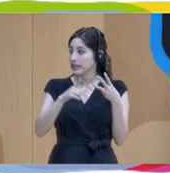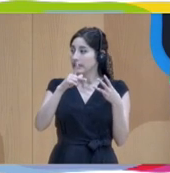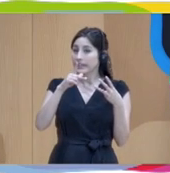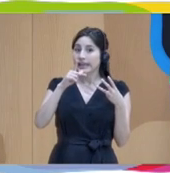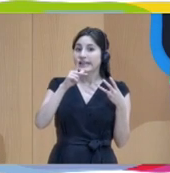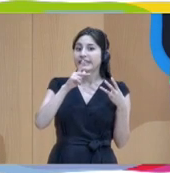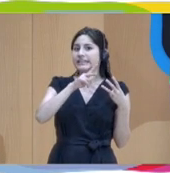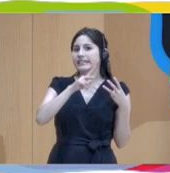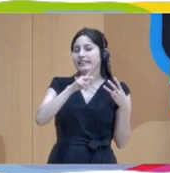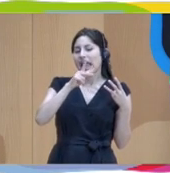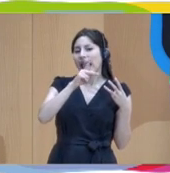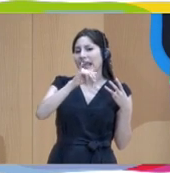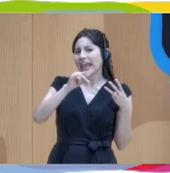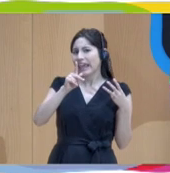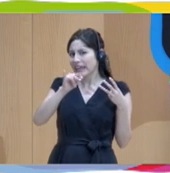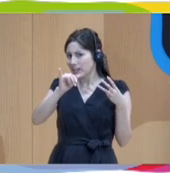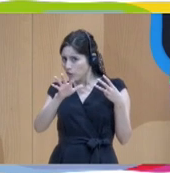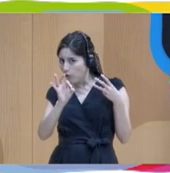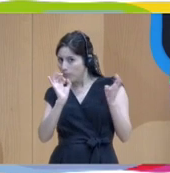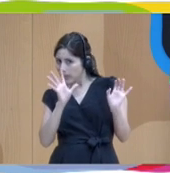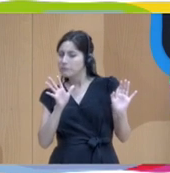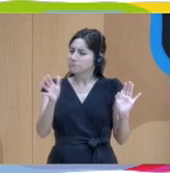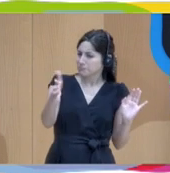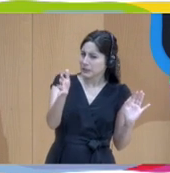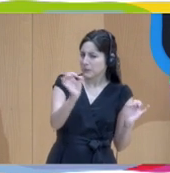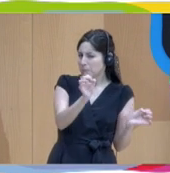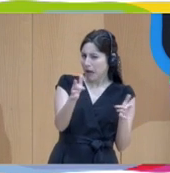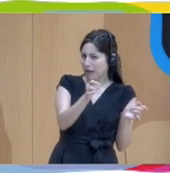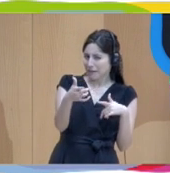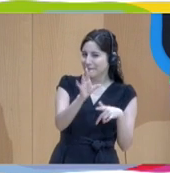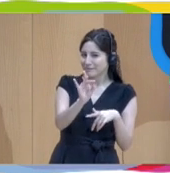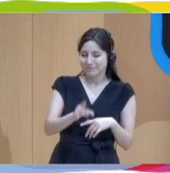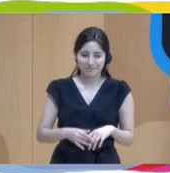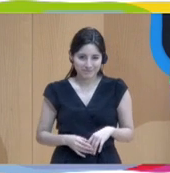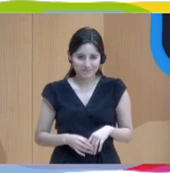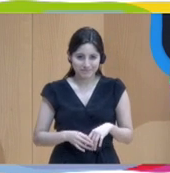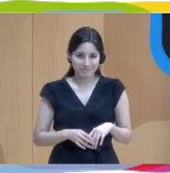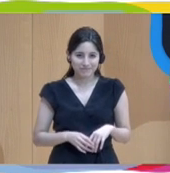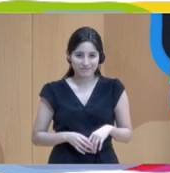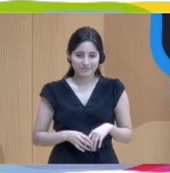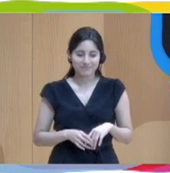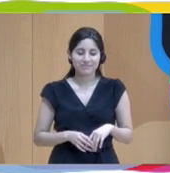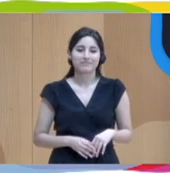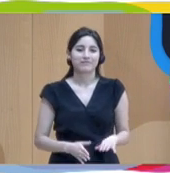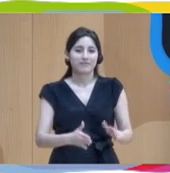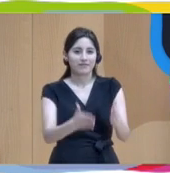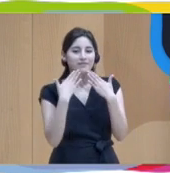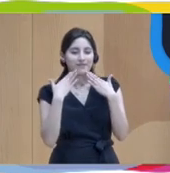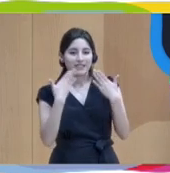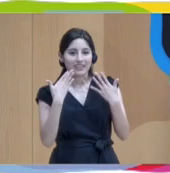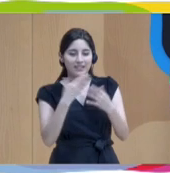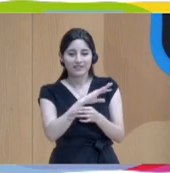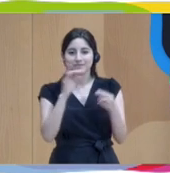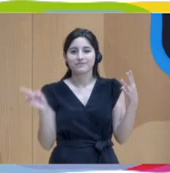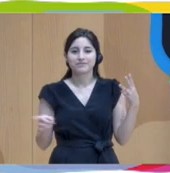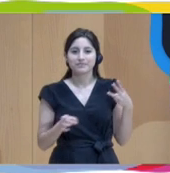Yeah. No, no, por bueno. Something like that. Something like that. Algo parecido. muchísimas gracias. Y, por supuesto, también te